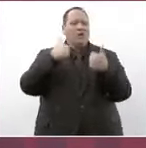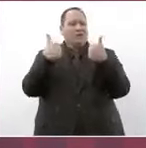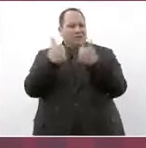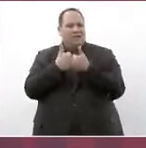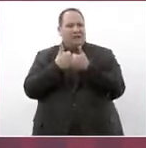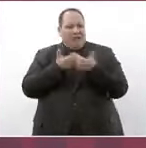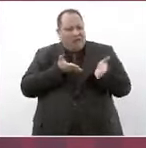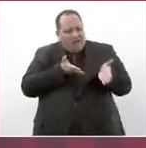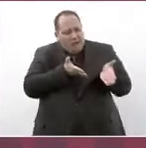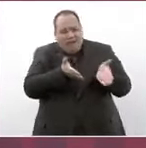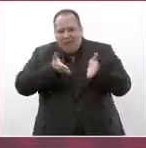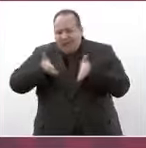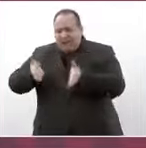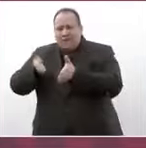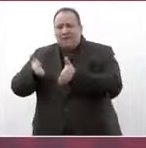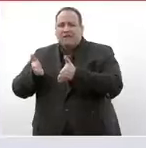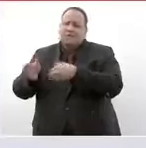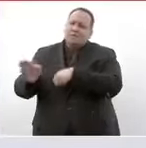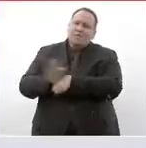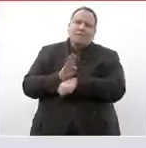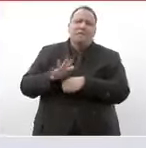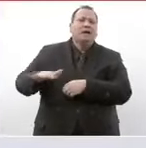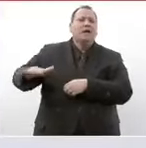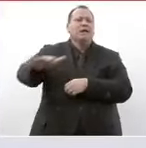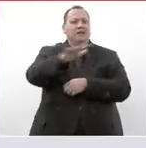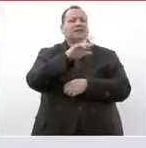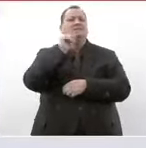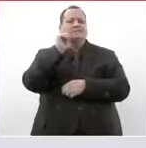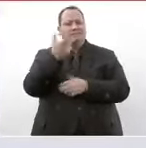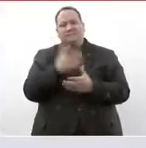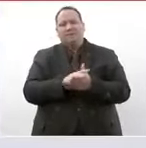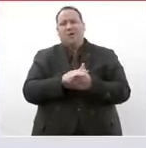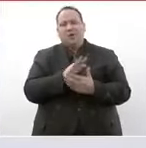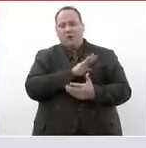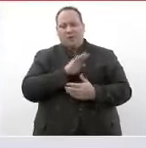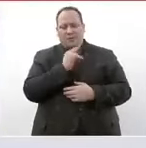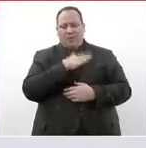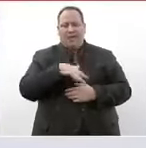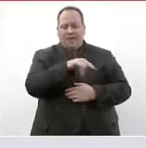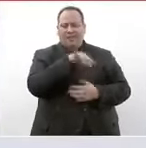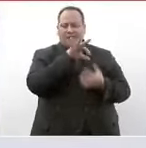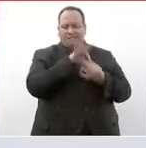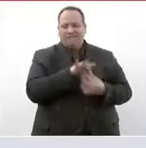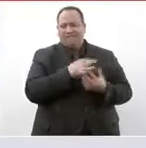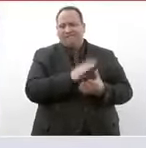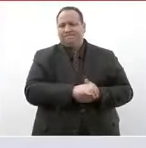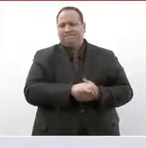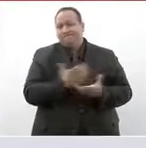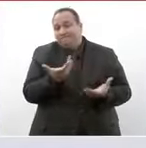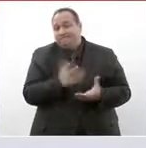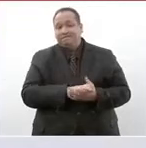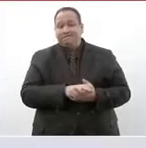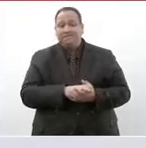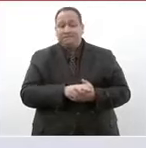urbana en beneficio del municipio de Tijuana así